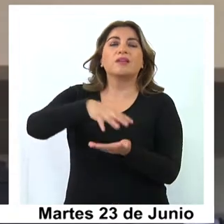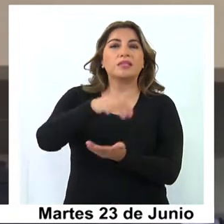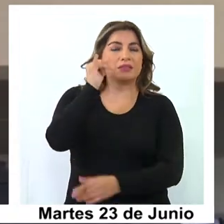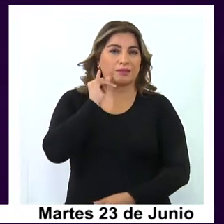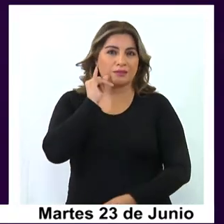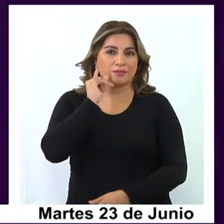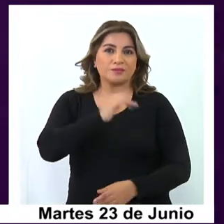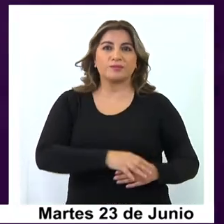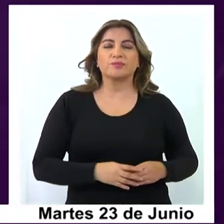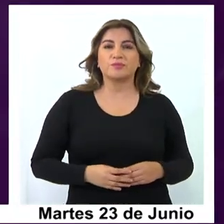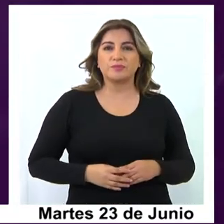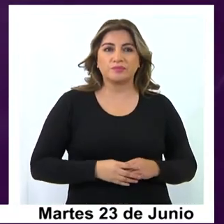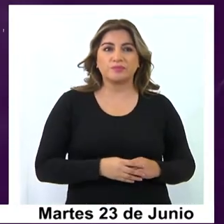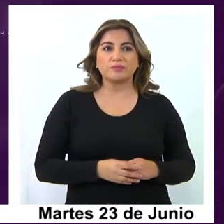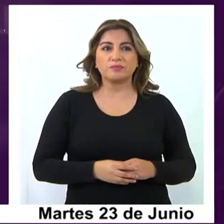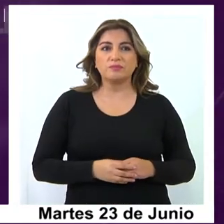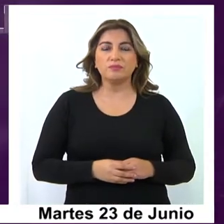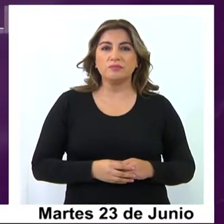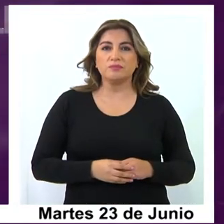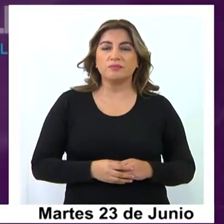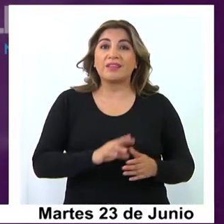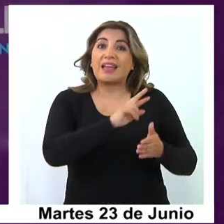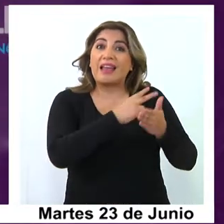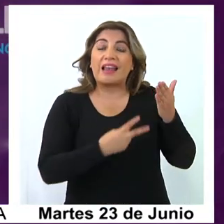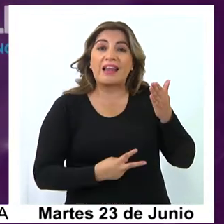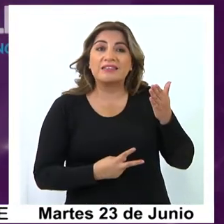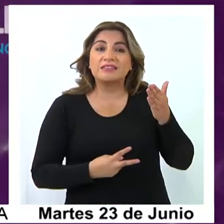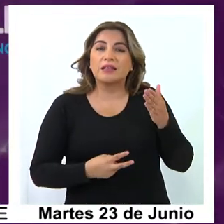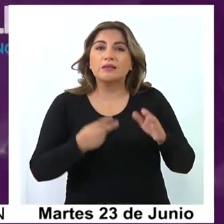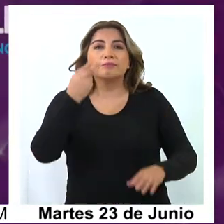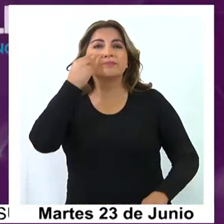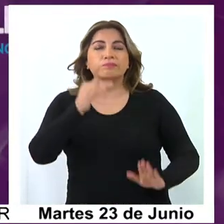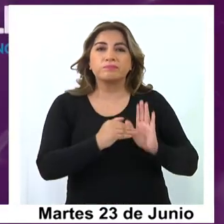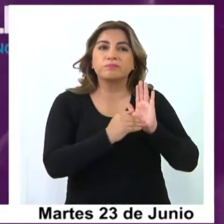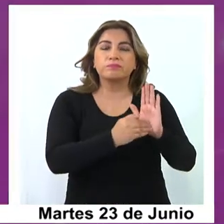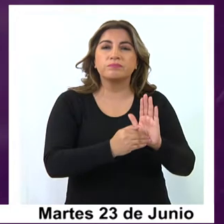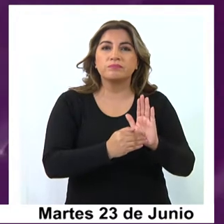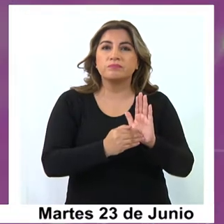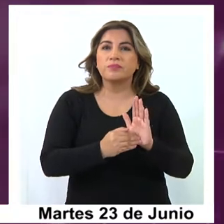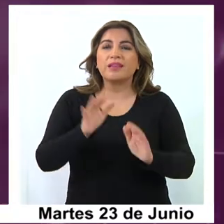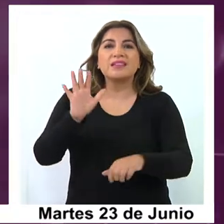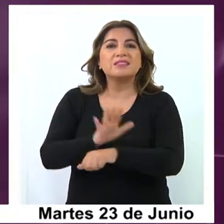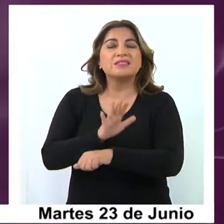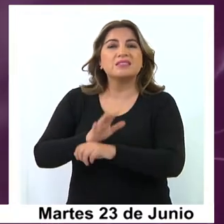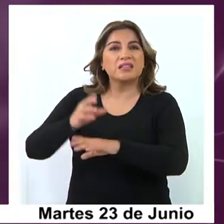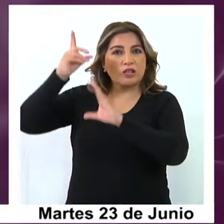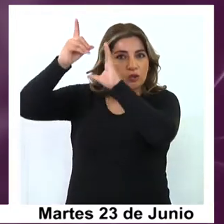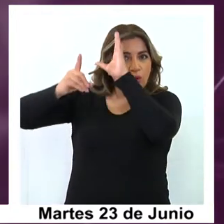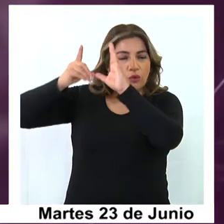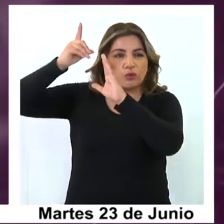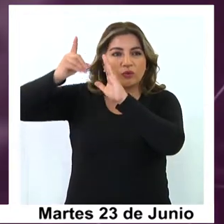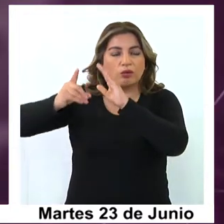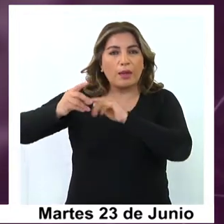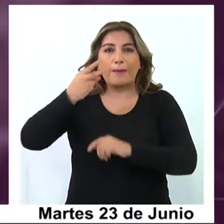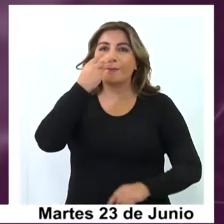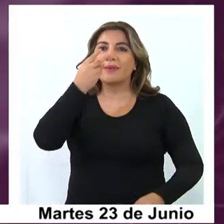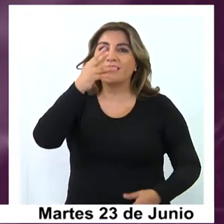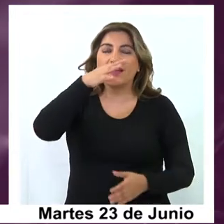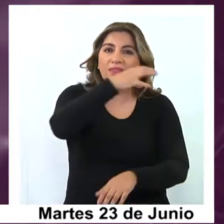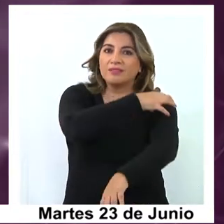en la ciudad de Iquique. El arte audiovisual tiene su espacio a través del ciclo de cine documental online Miradas Regionales,